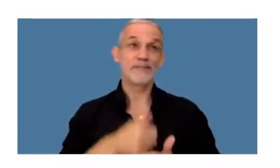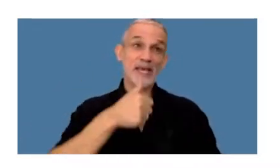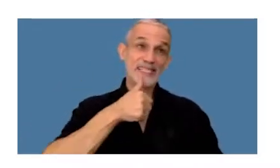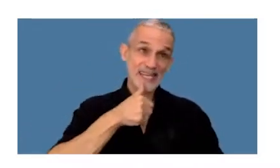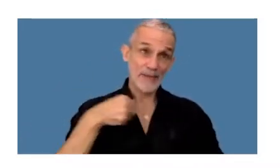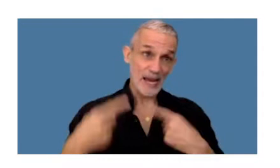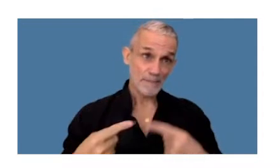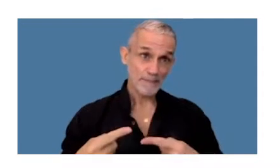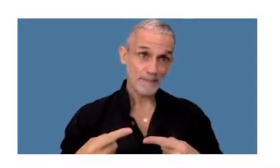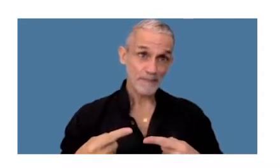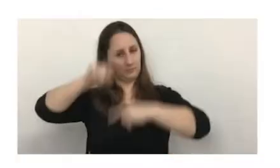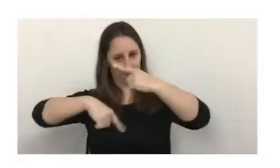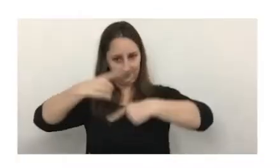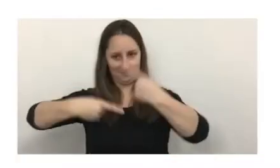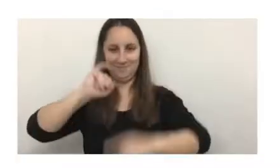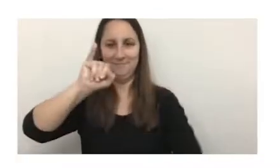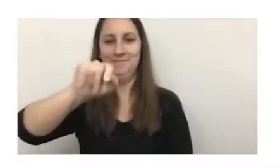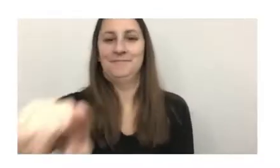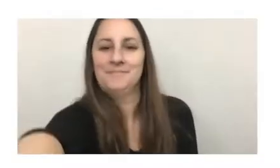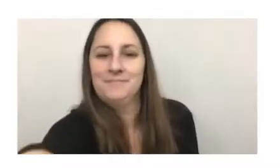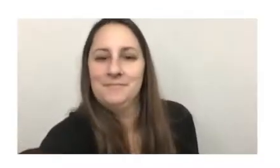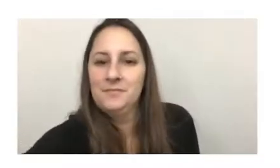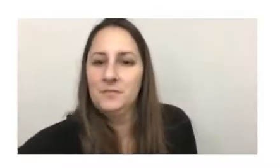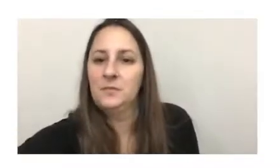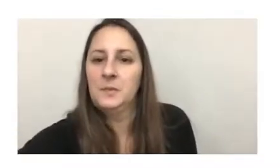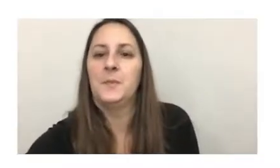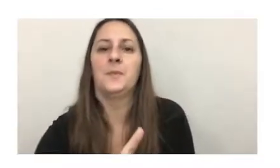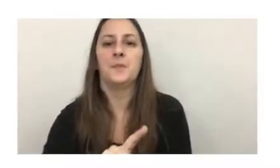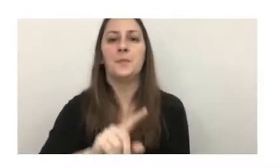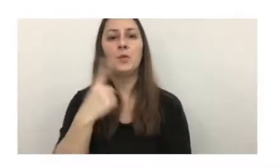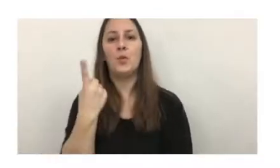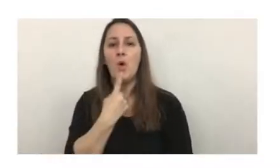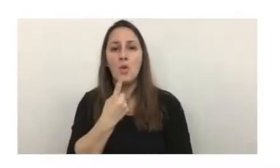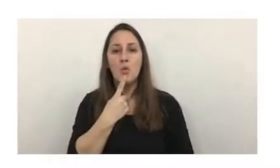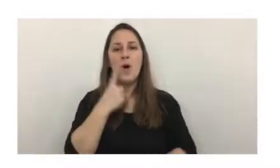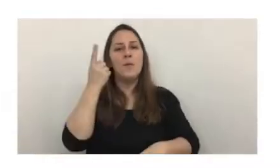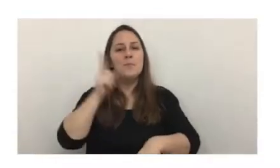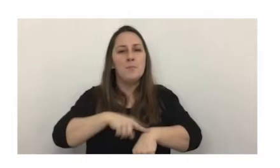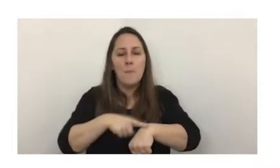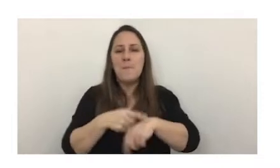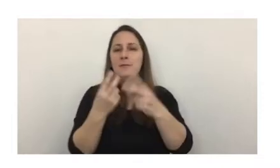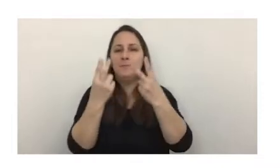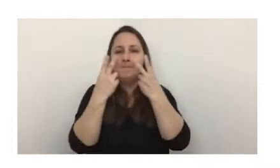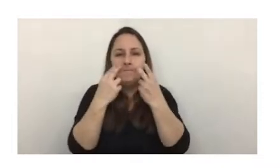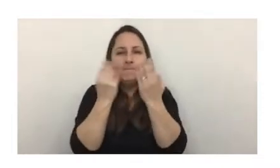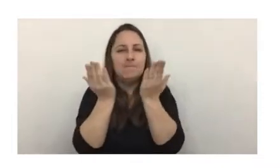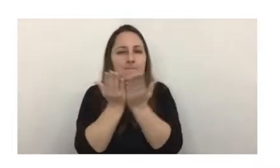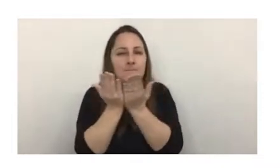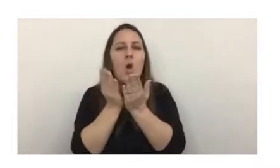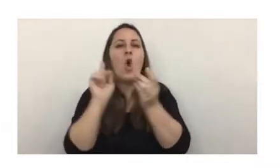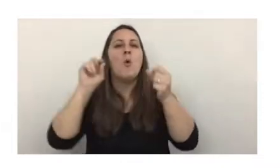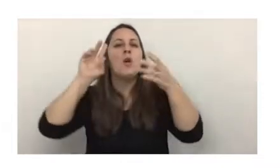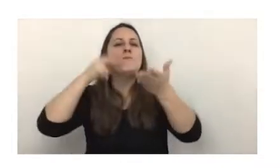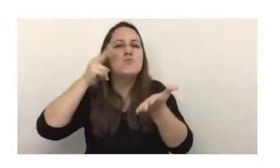se desprenden al momento de estudiar rápidamente el tratamiento fiscal de las criptomonedas en